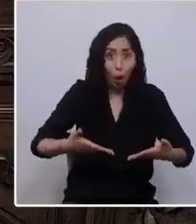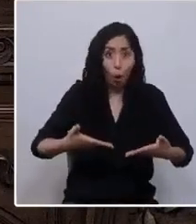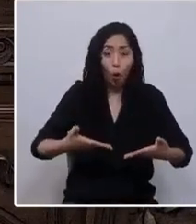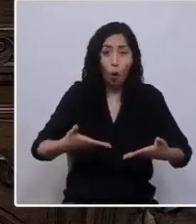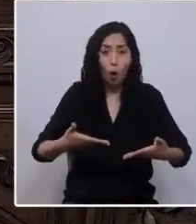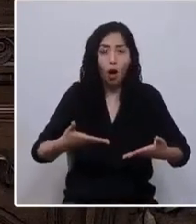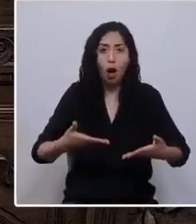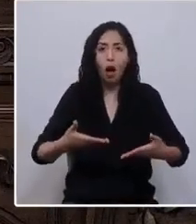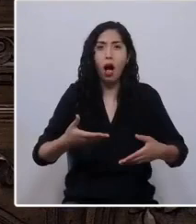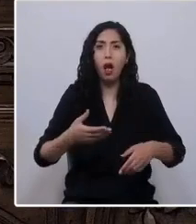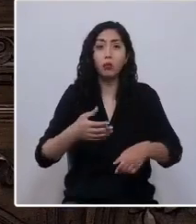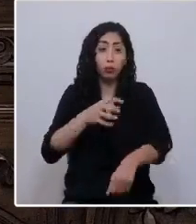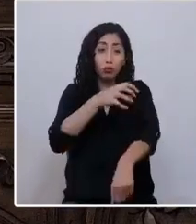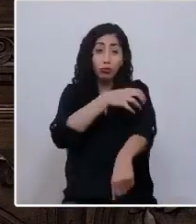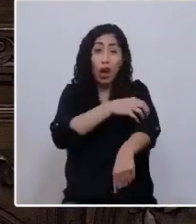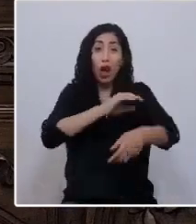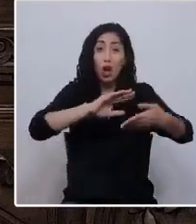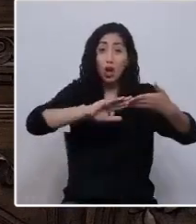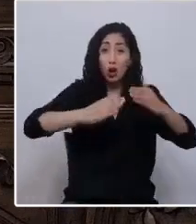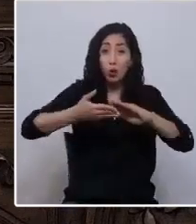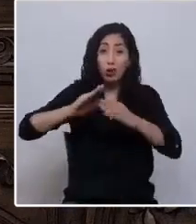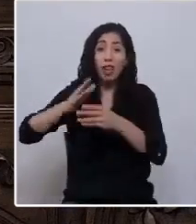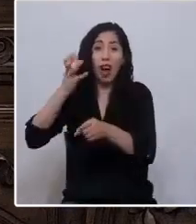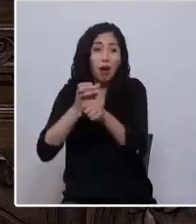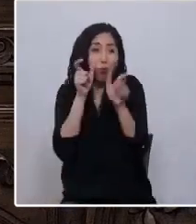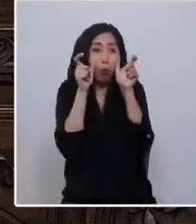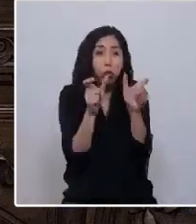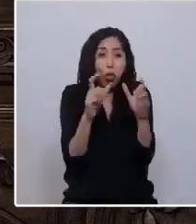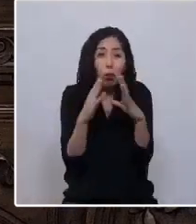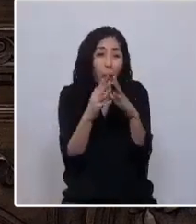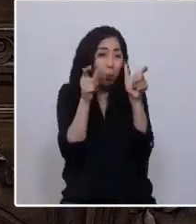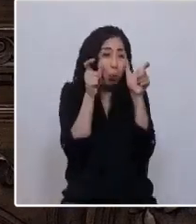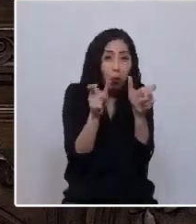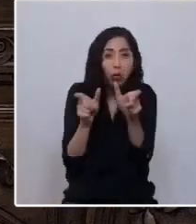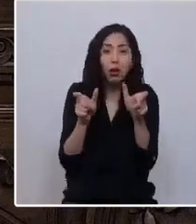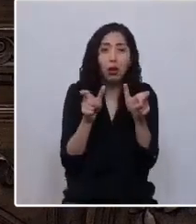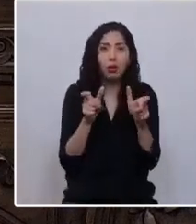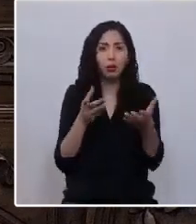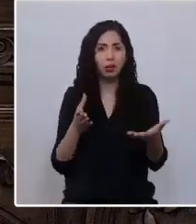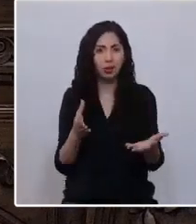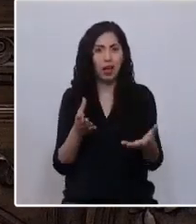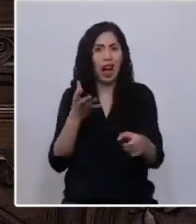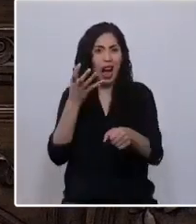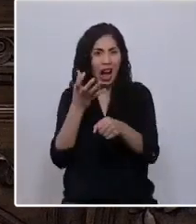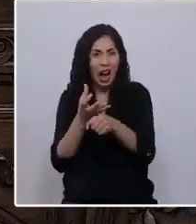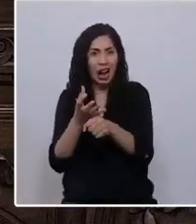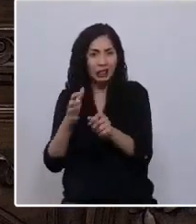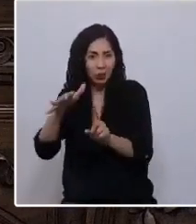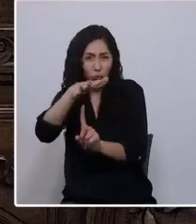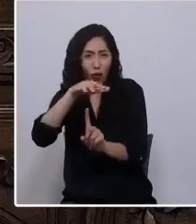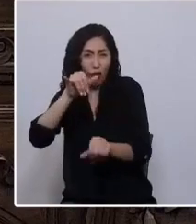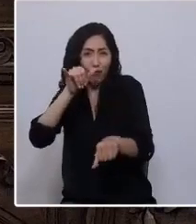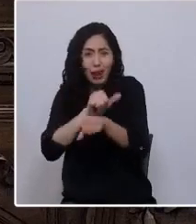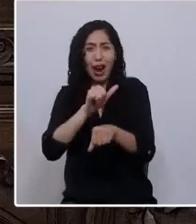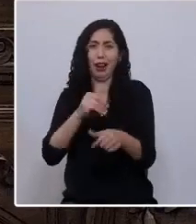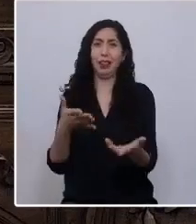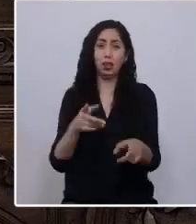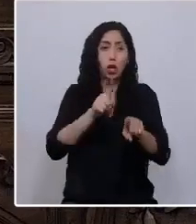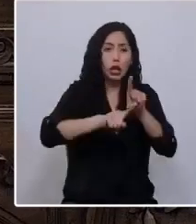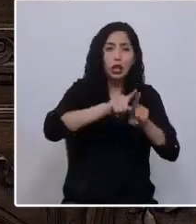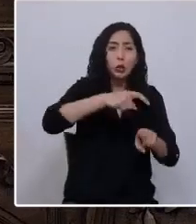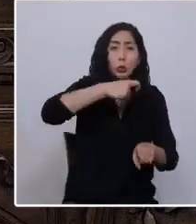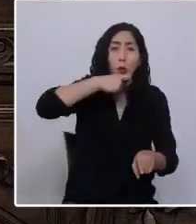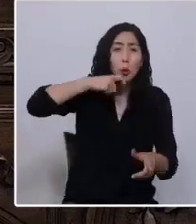militarizado nuestras comunidades, existen montajes, existe una infancia vulnerada, sequía de nuestros territorios.